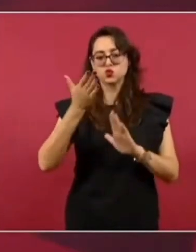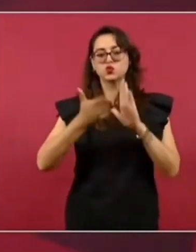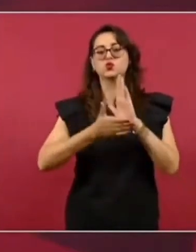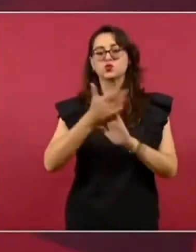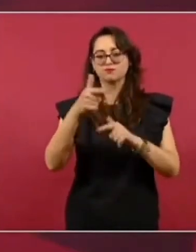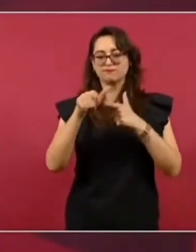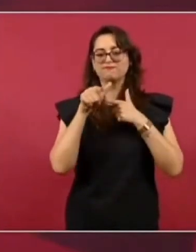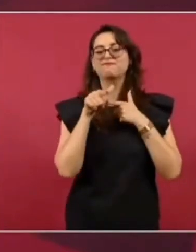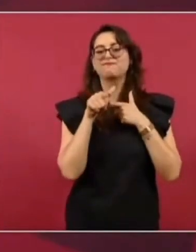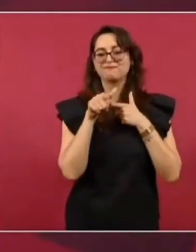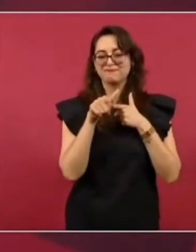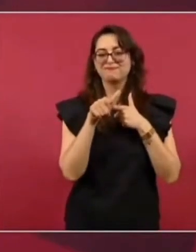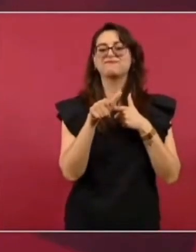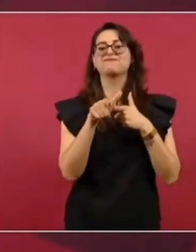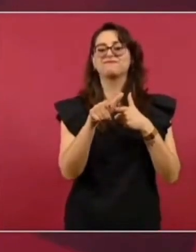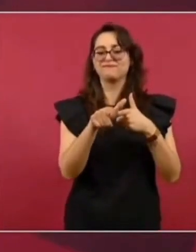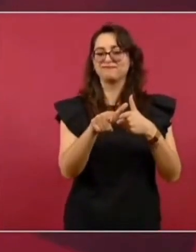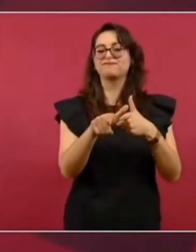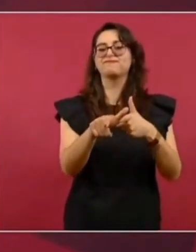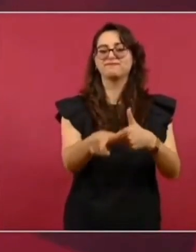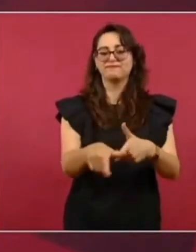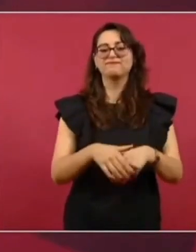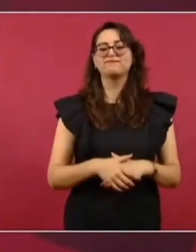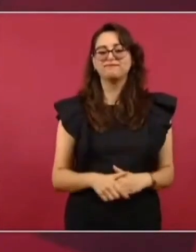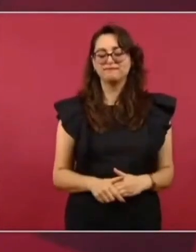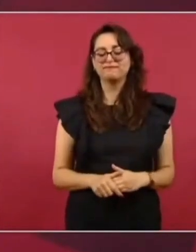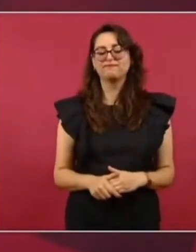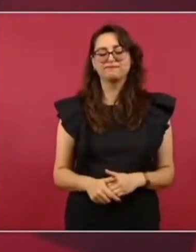por eso afortunadamente hay